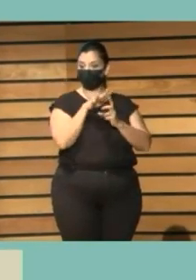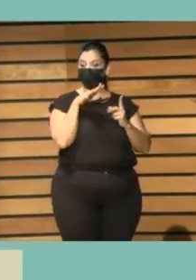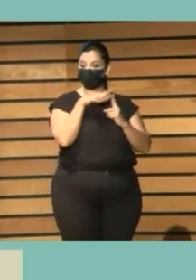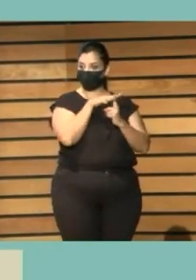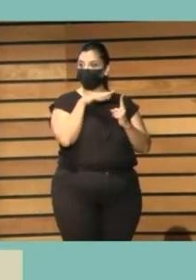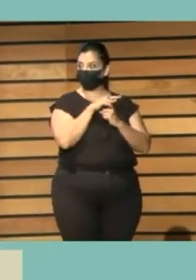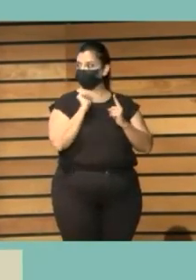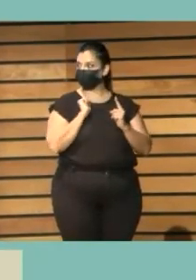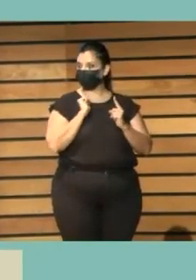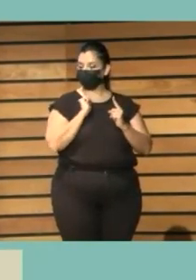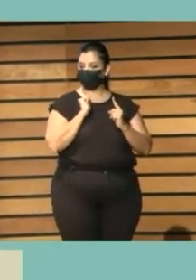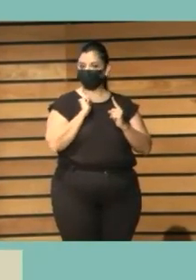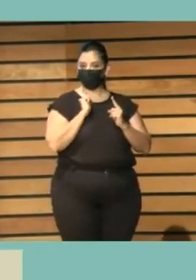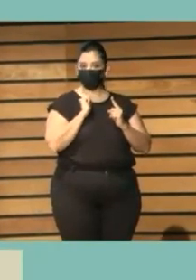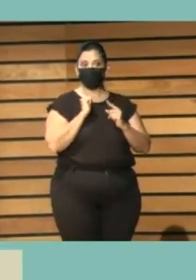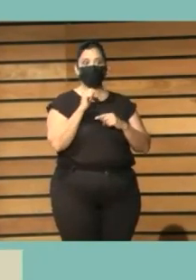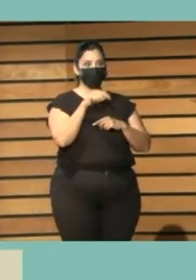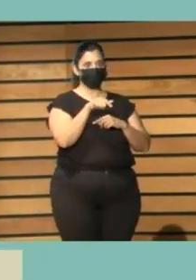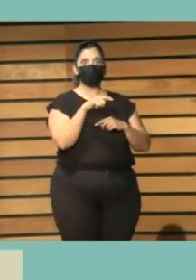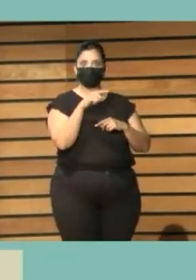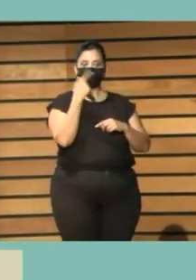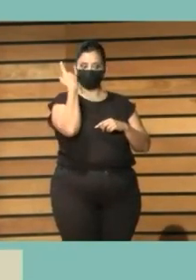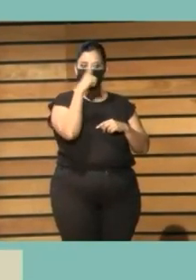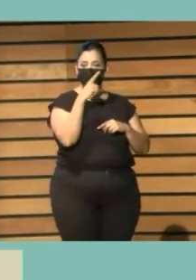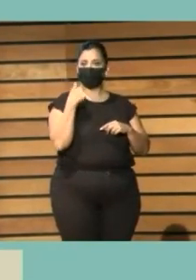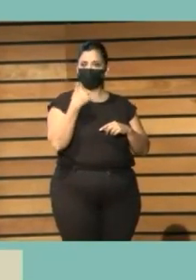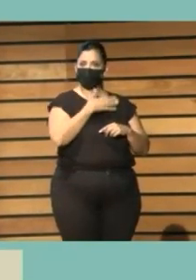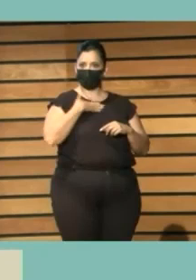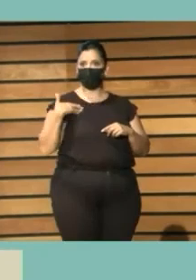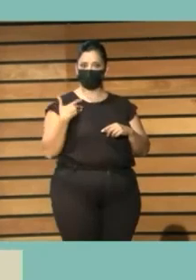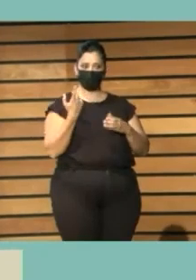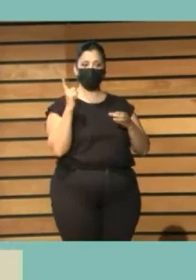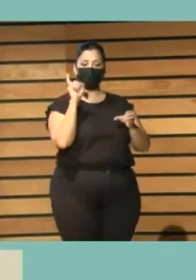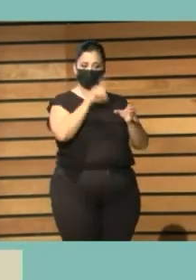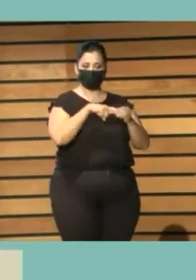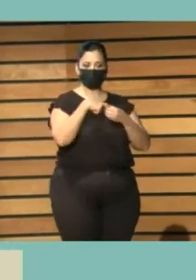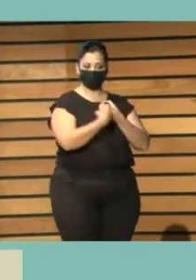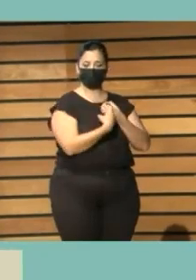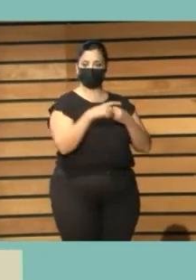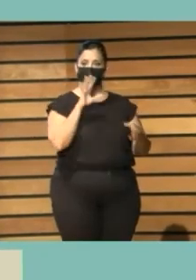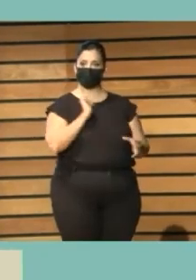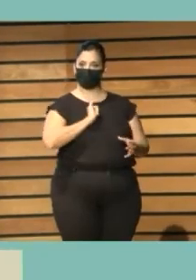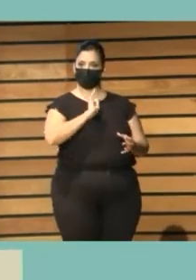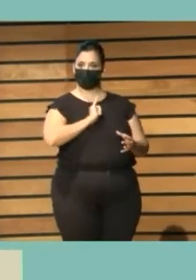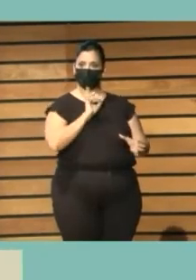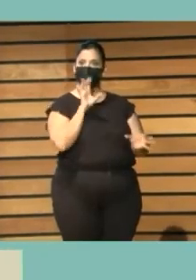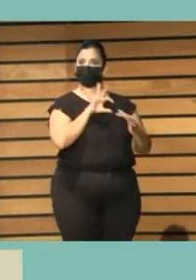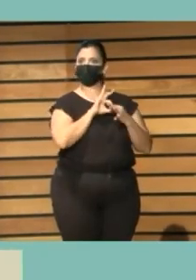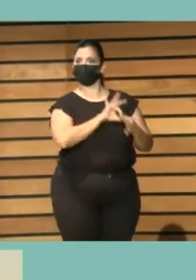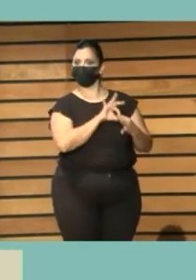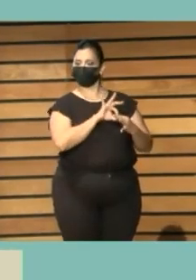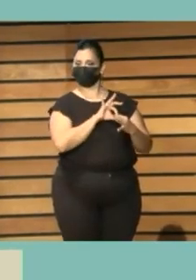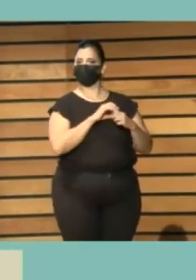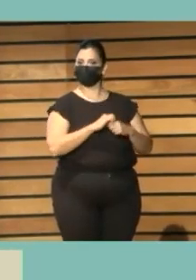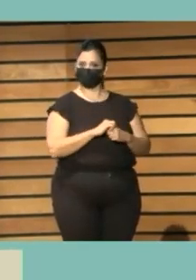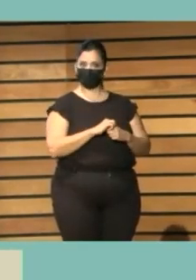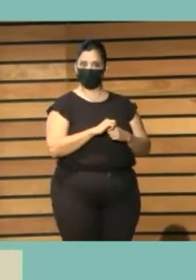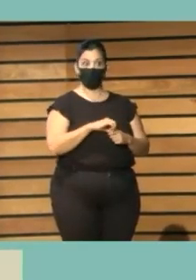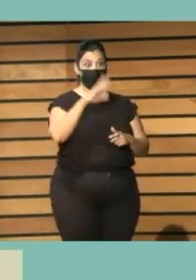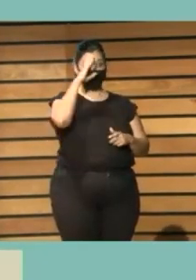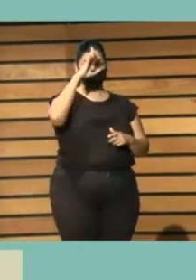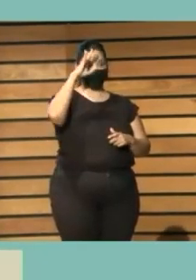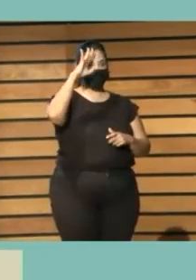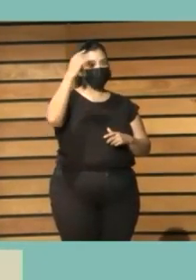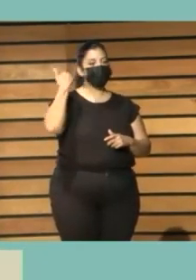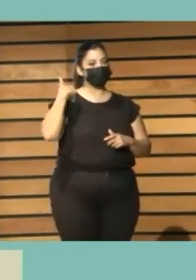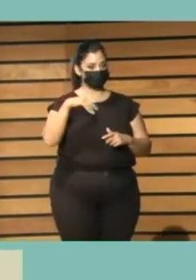con ese foro era absoluta. En 2017 los intereses de aquellos adolescentes que ya eran más